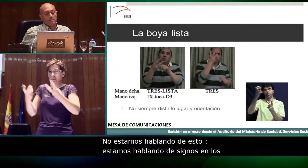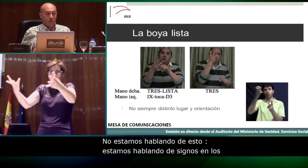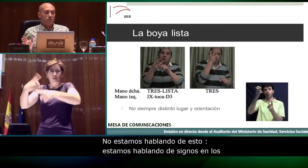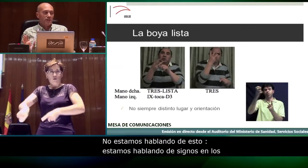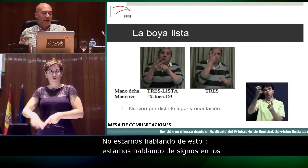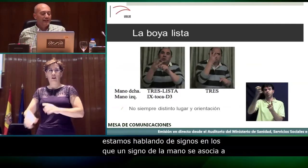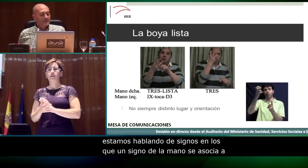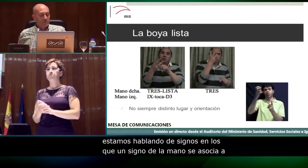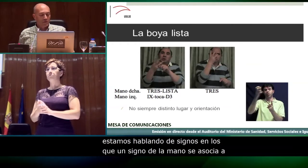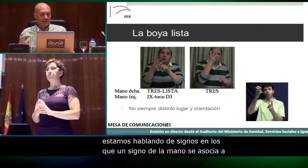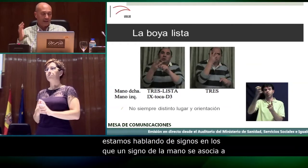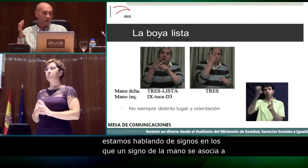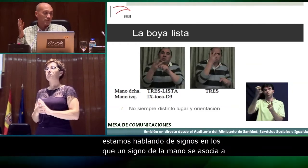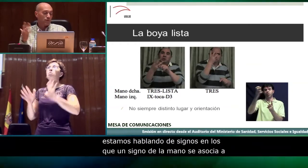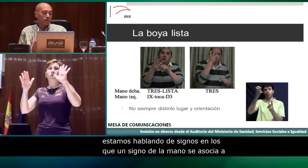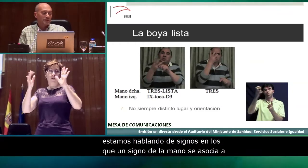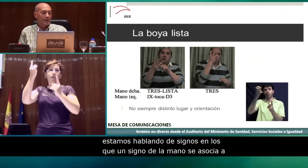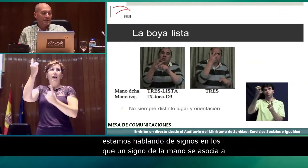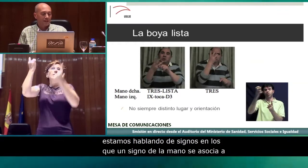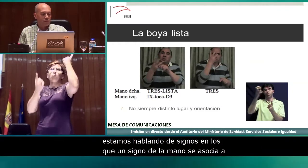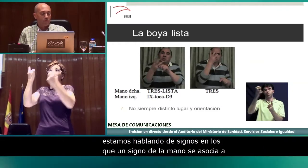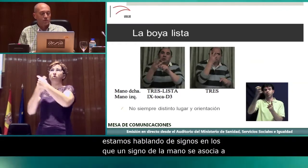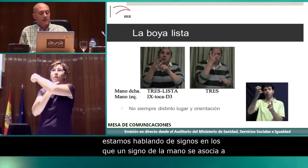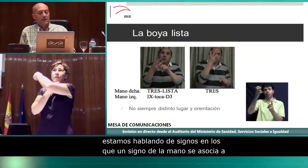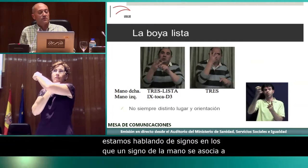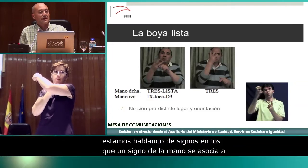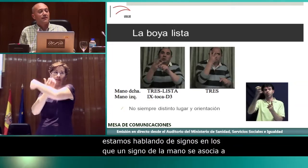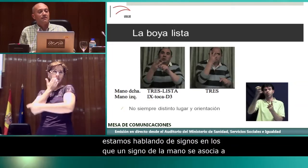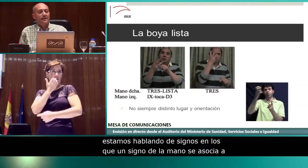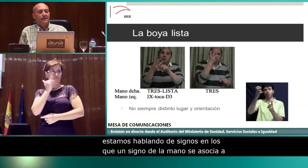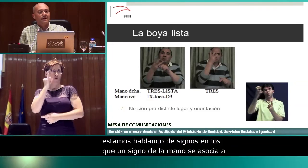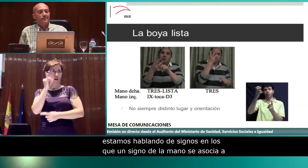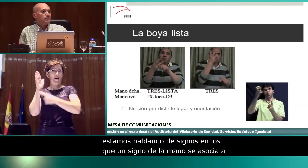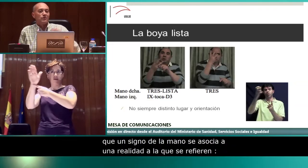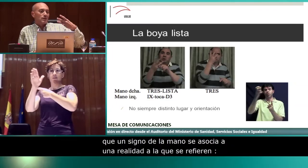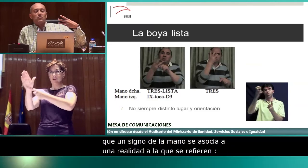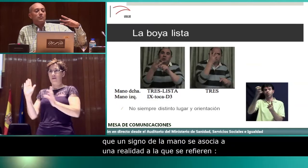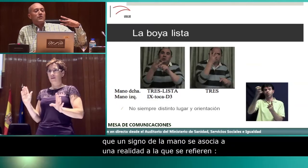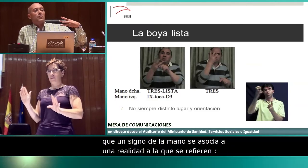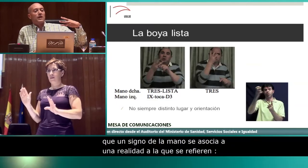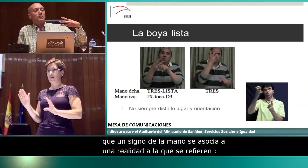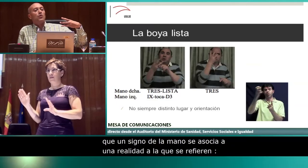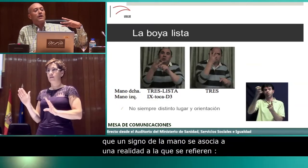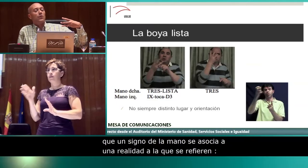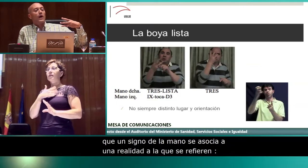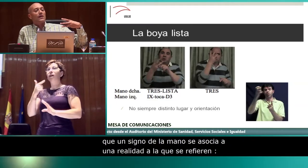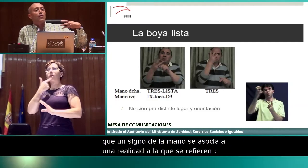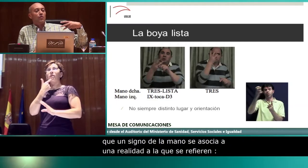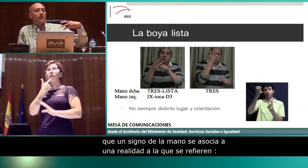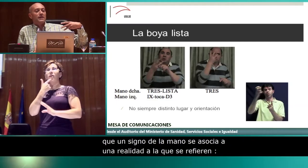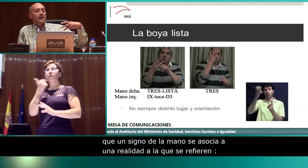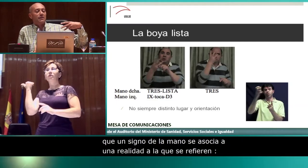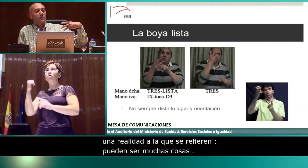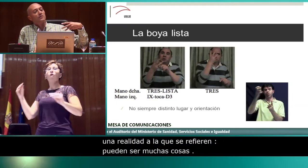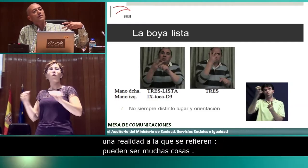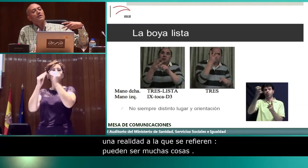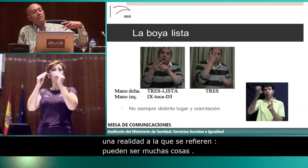Pero, como os decía, hay excepciones, y aquí os las pongo extraídas del corpus, en las que no estamos cumpliendo, por ejemplo, con el lugar o con la